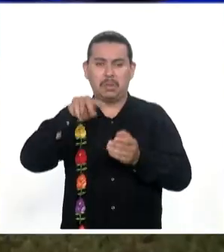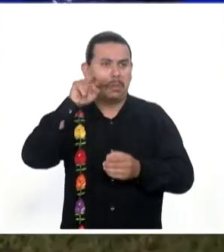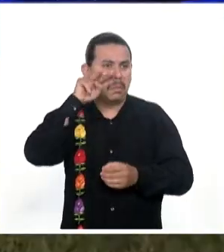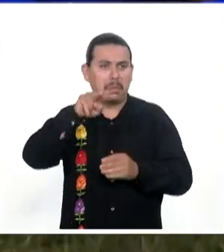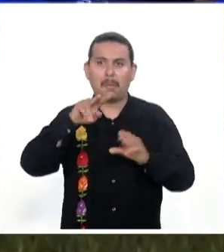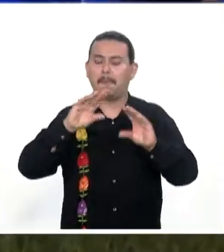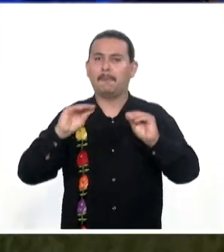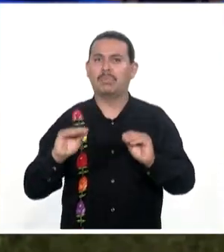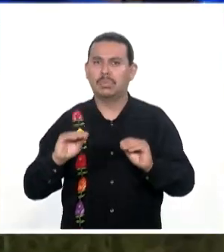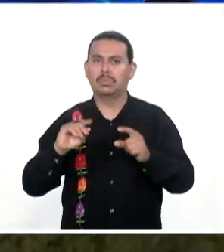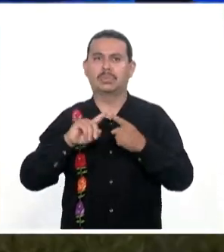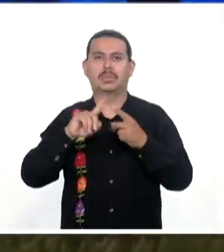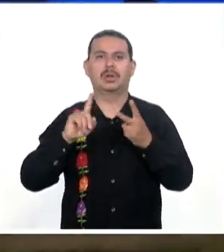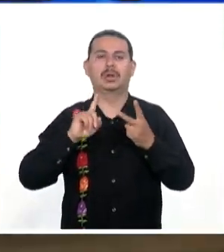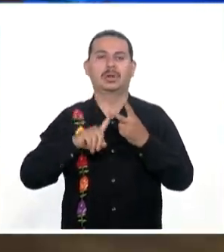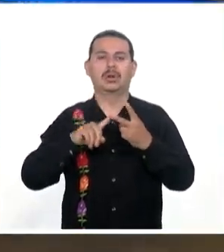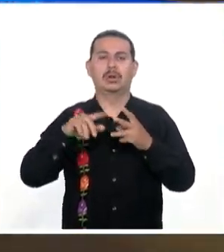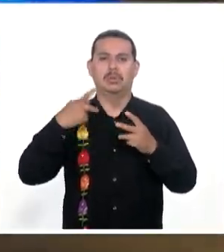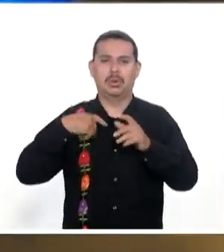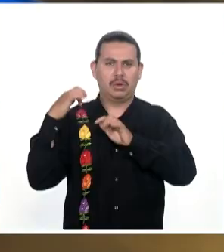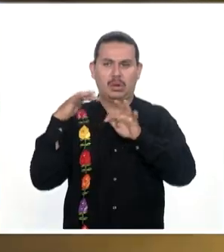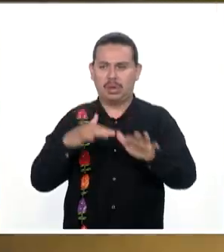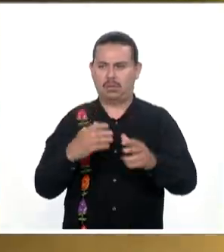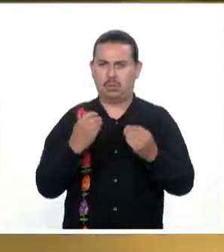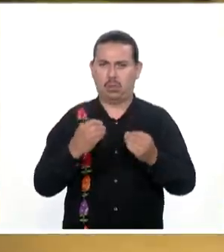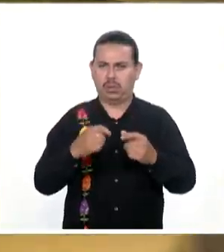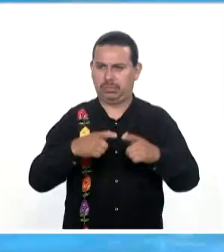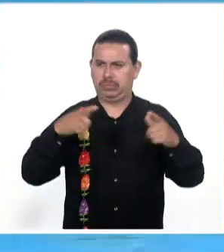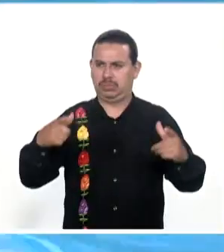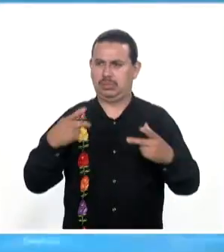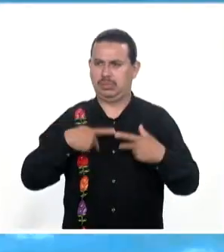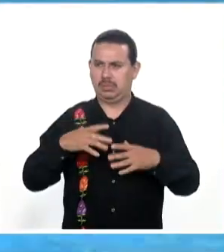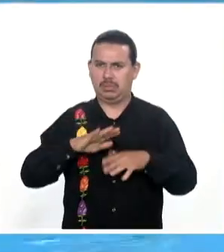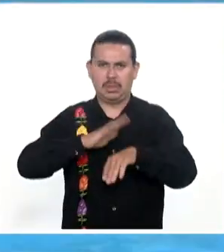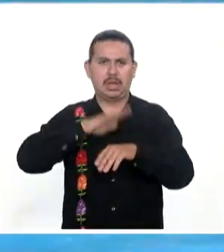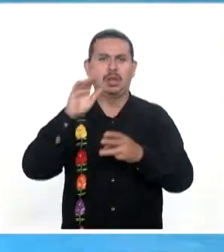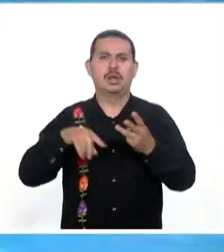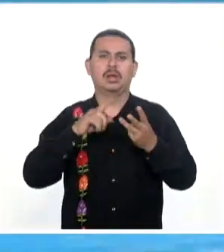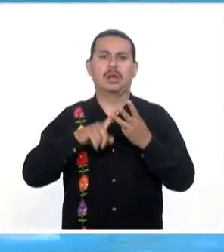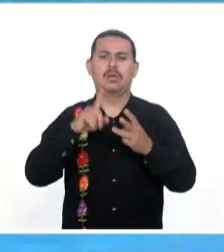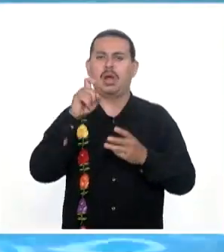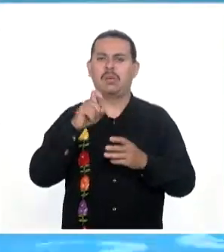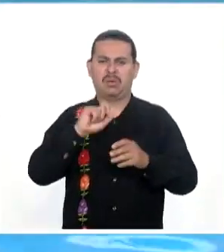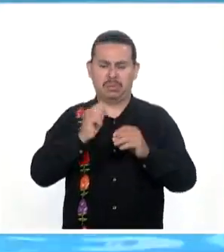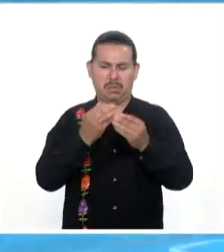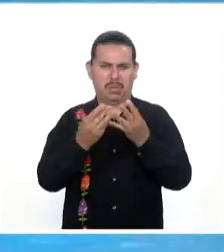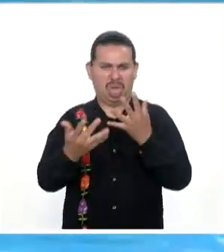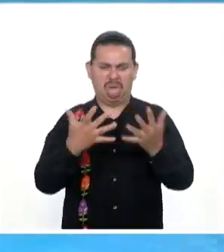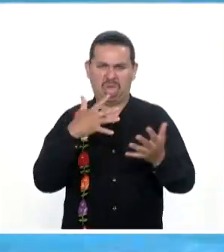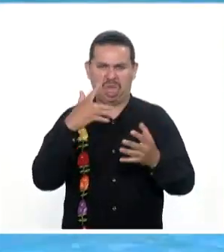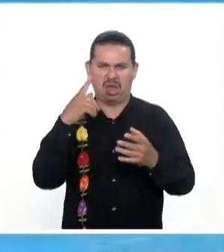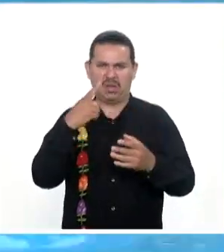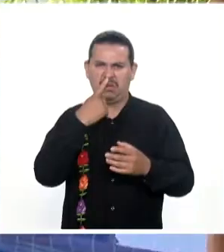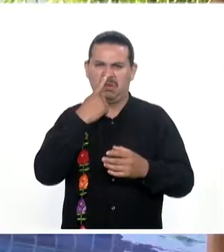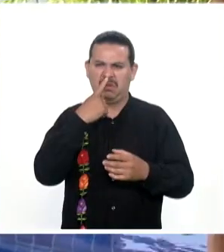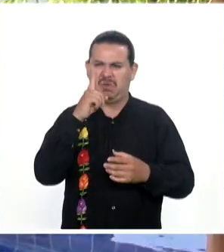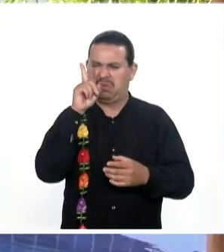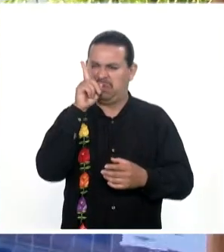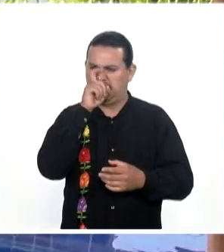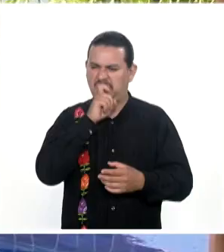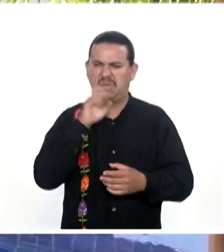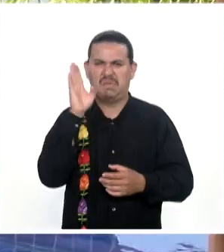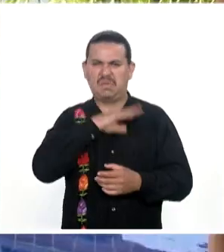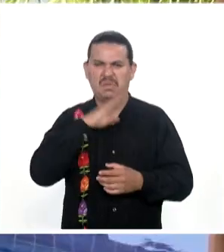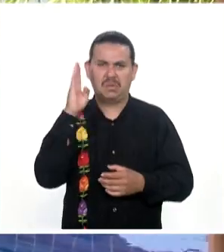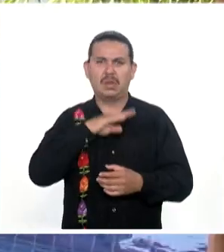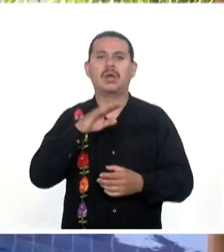Interno No está visible El aforo De personas Rebasa El tamaño Del lugar El agua No está transparente O presenta